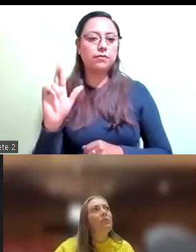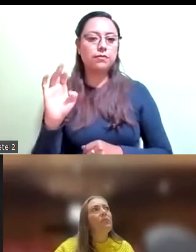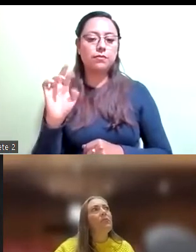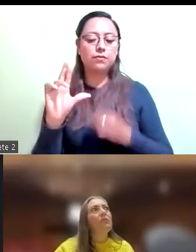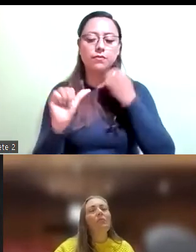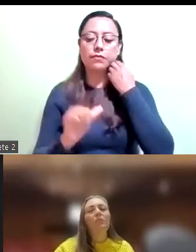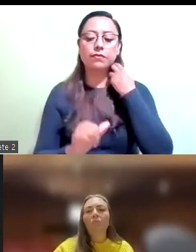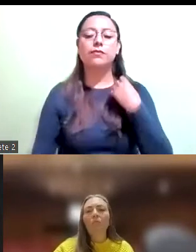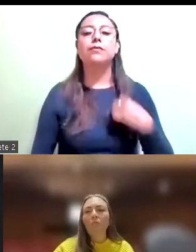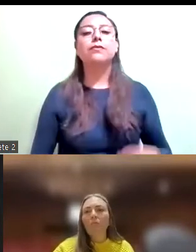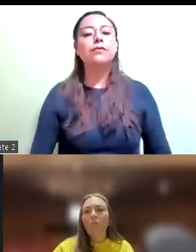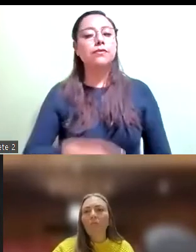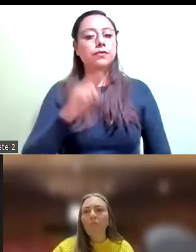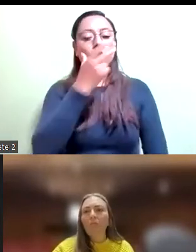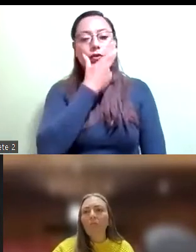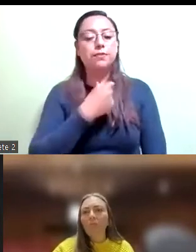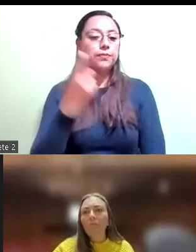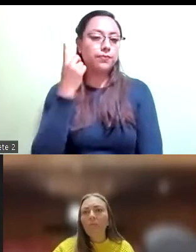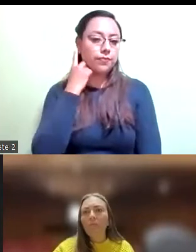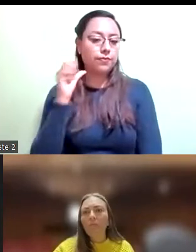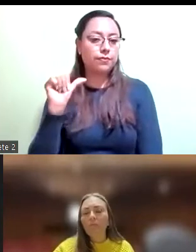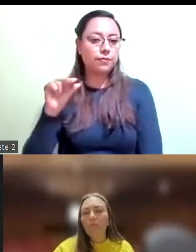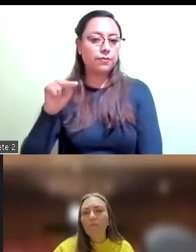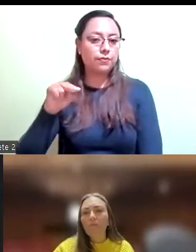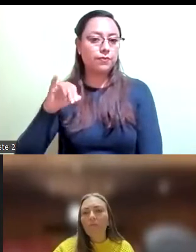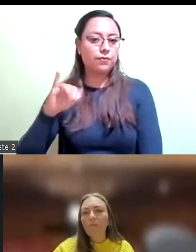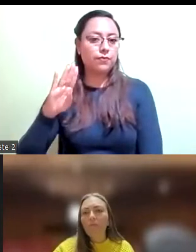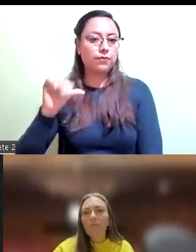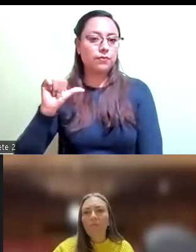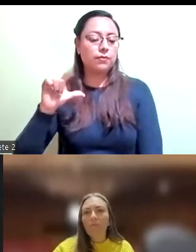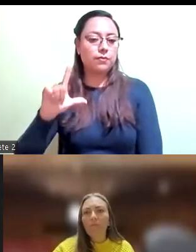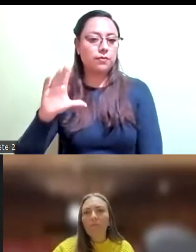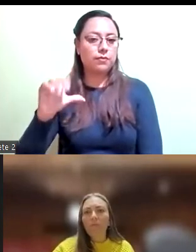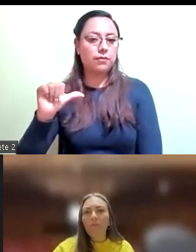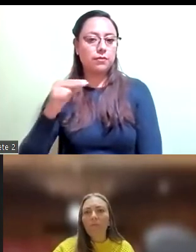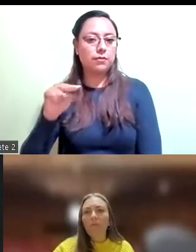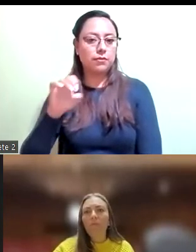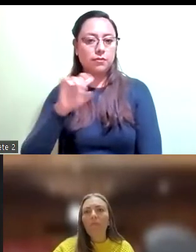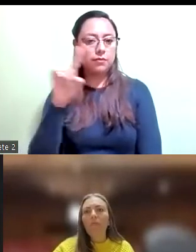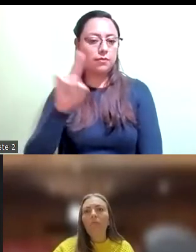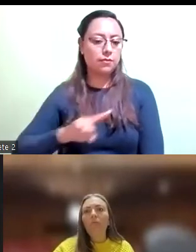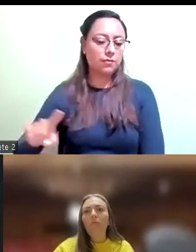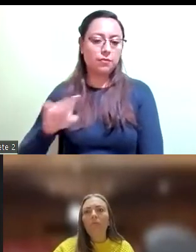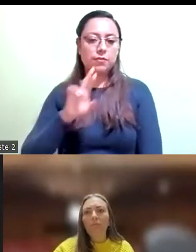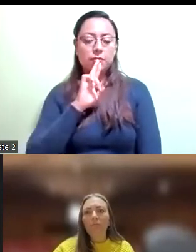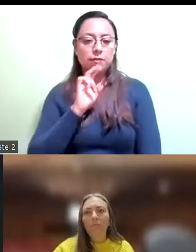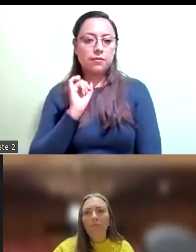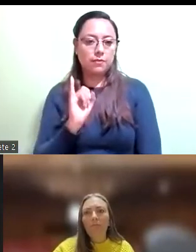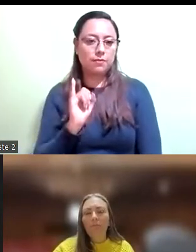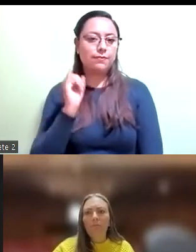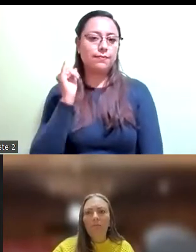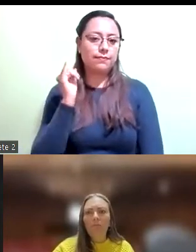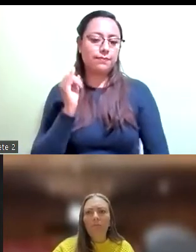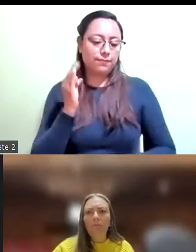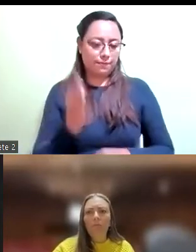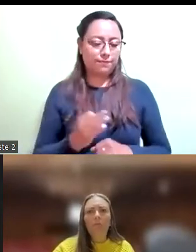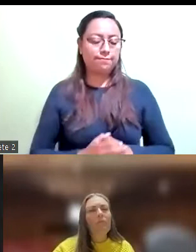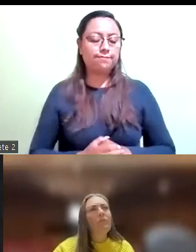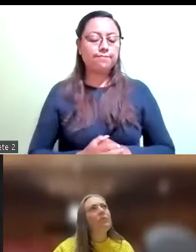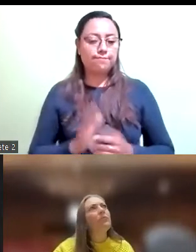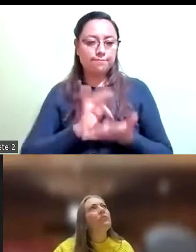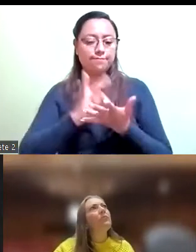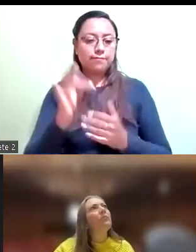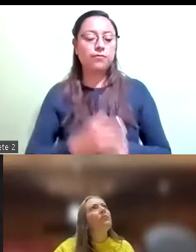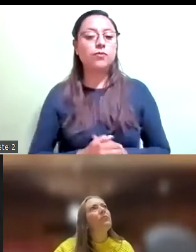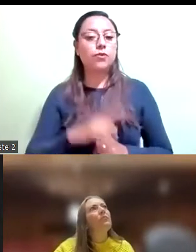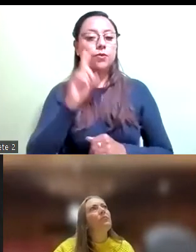diputado Aníbal Alexandro Cañez Morales Cañez Morales a favor gracias diputado diputada